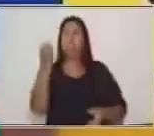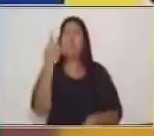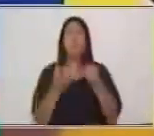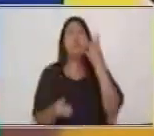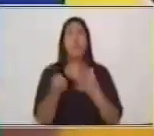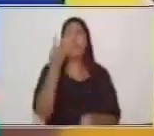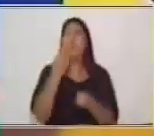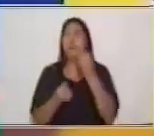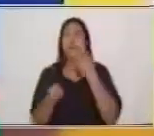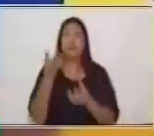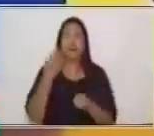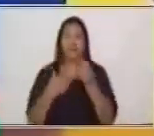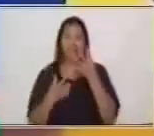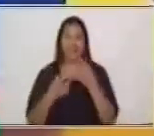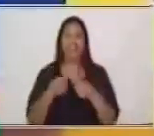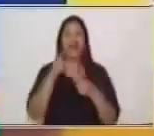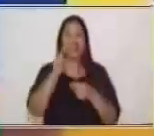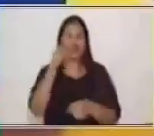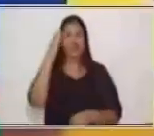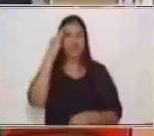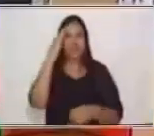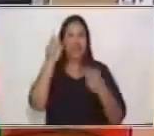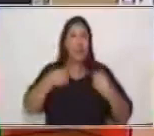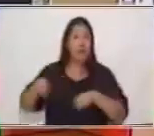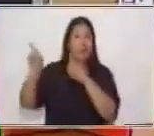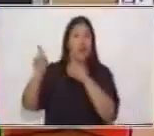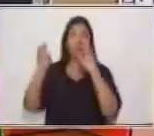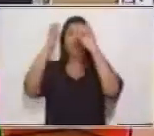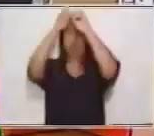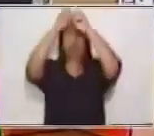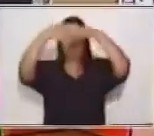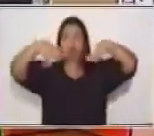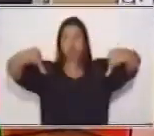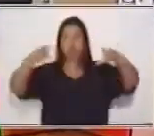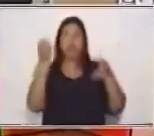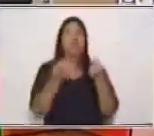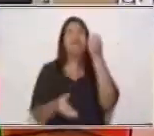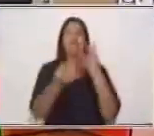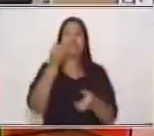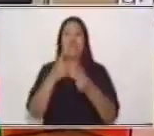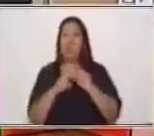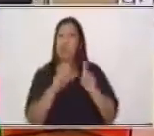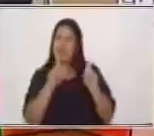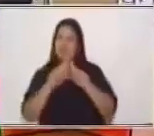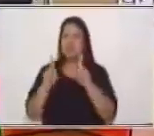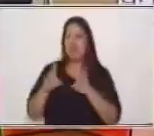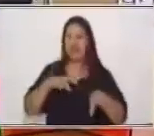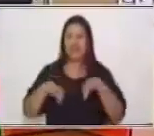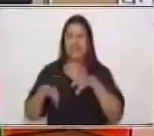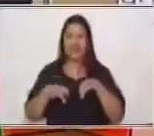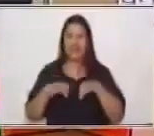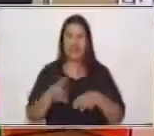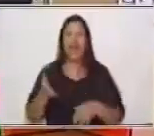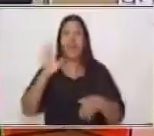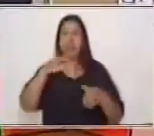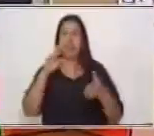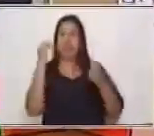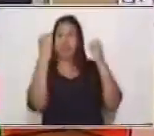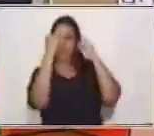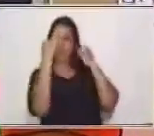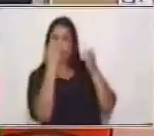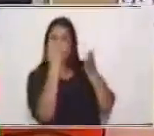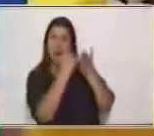tú sabes que cuando van al circo hay diferentes actividades. Luego, posteriormente, le toca a un payasito hacer su